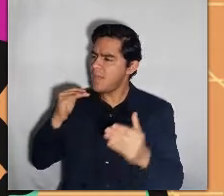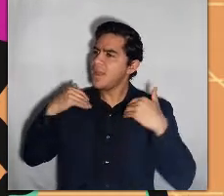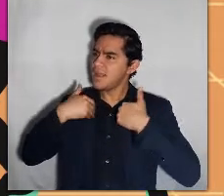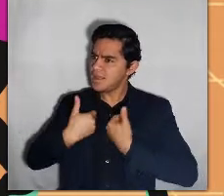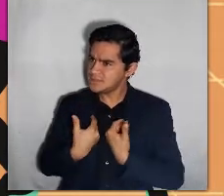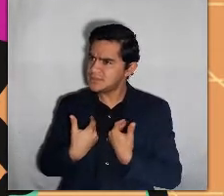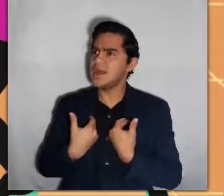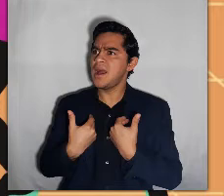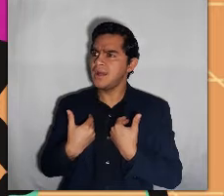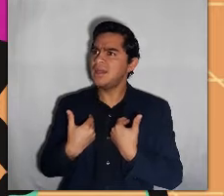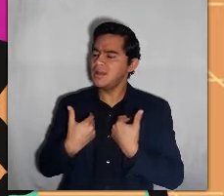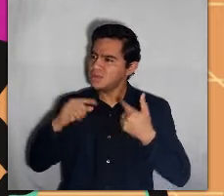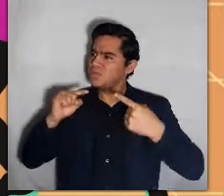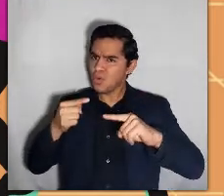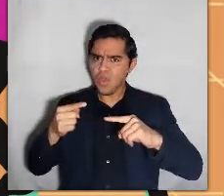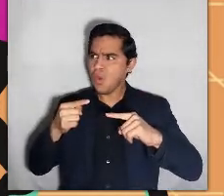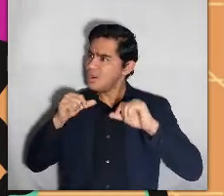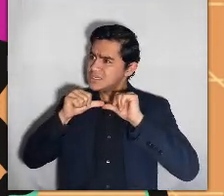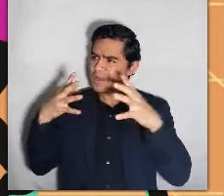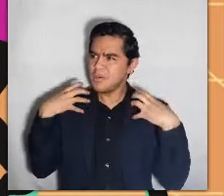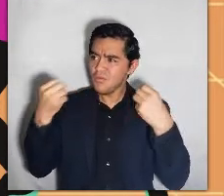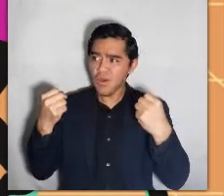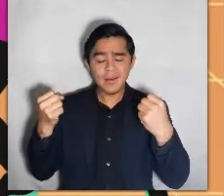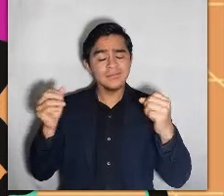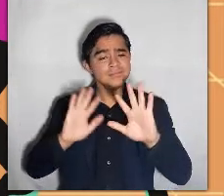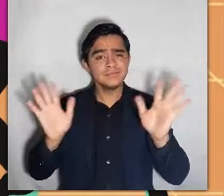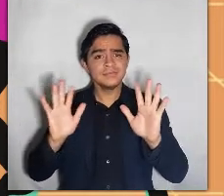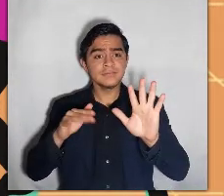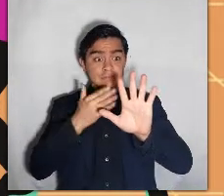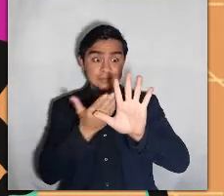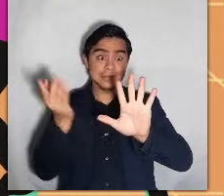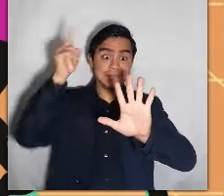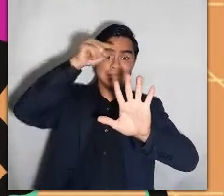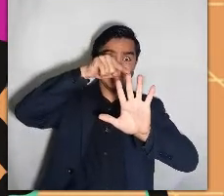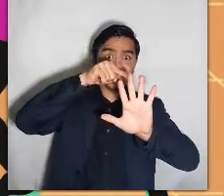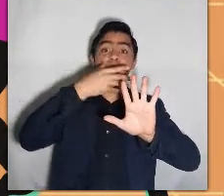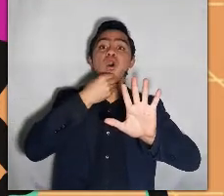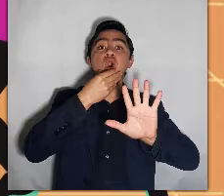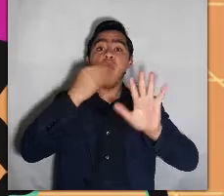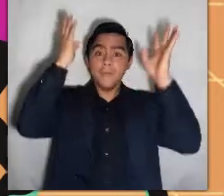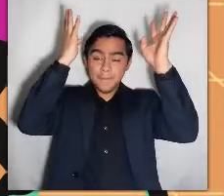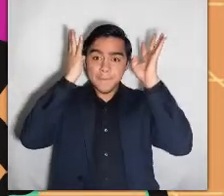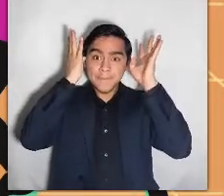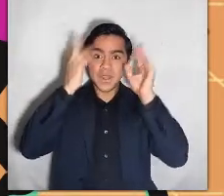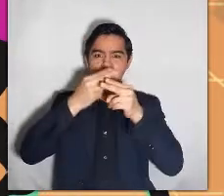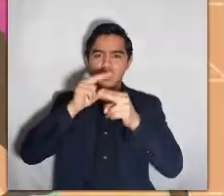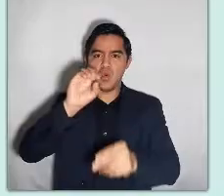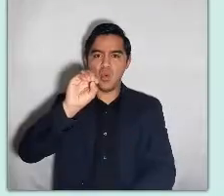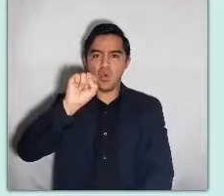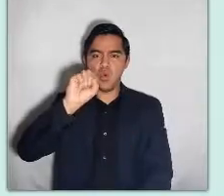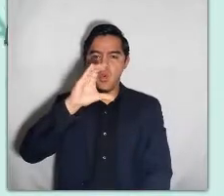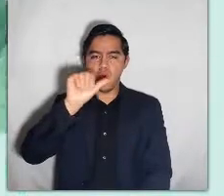cansan, sienten dolor y no siempre tienen por qué ser fuertes. El próximo fue el